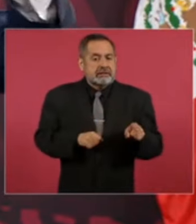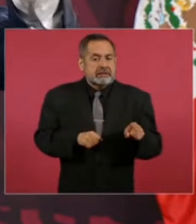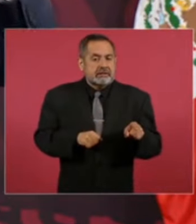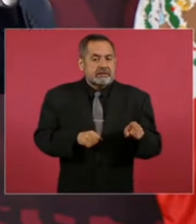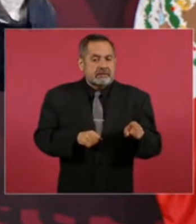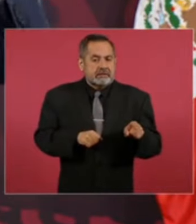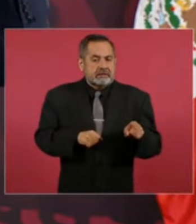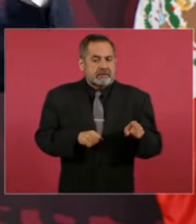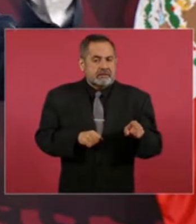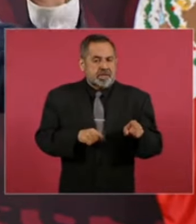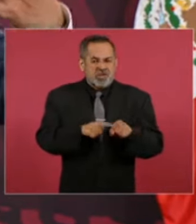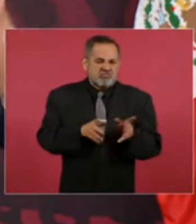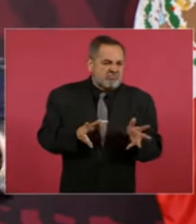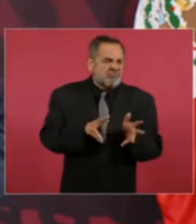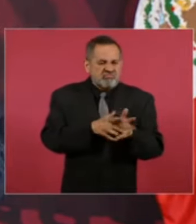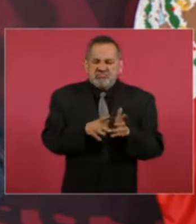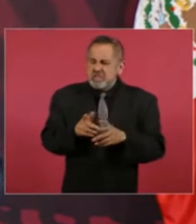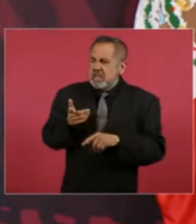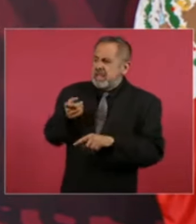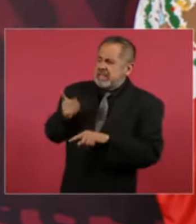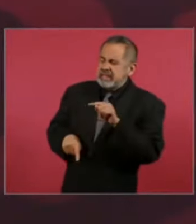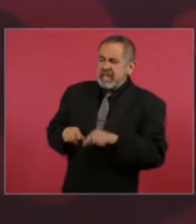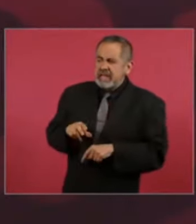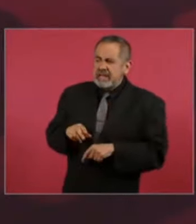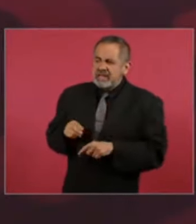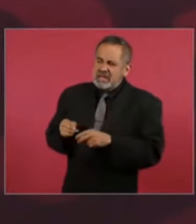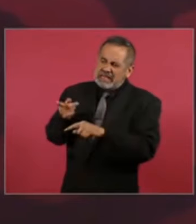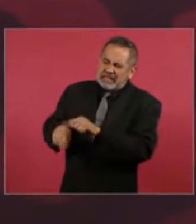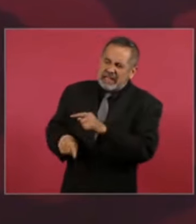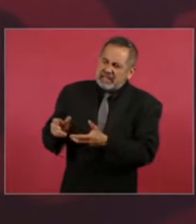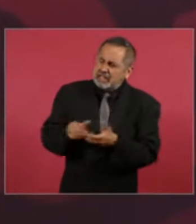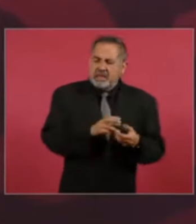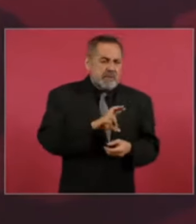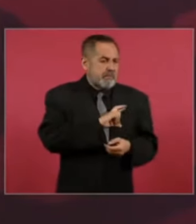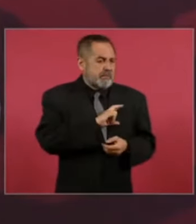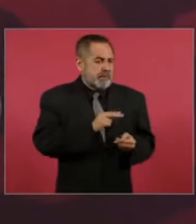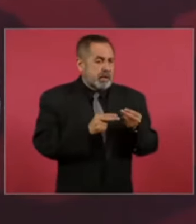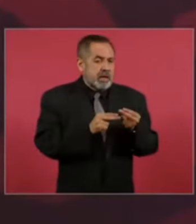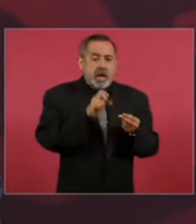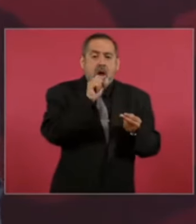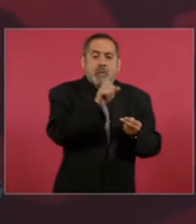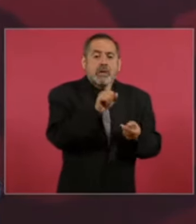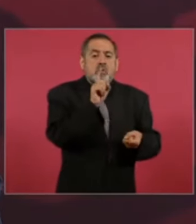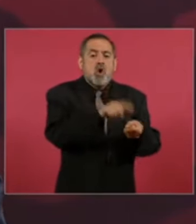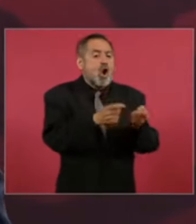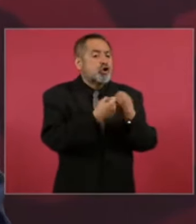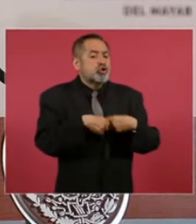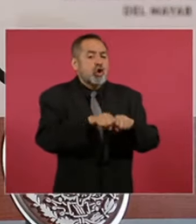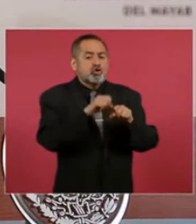impulsan la privatización pero también se quedan con acciones en las empresas